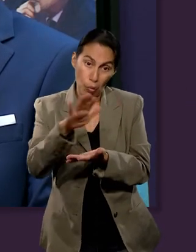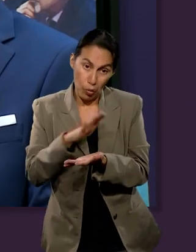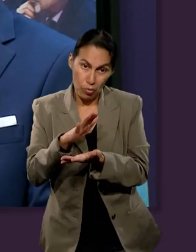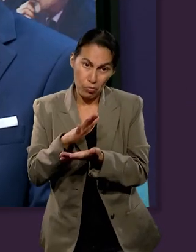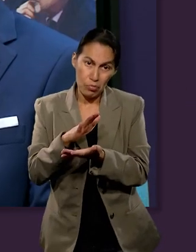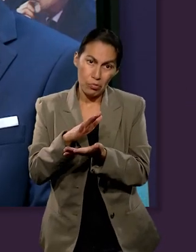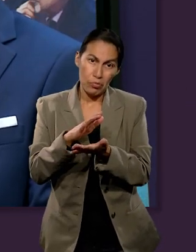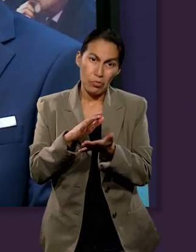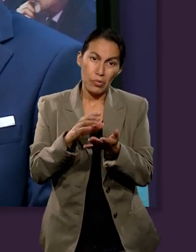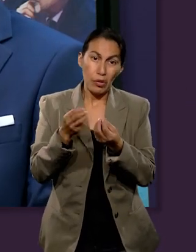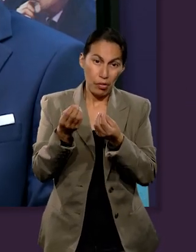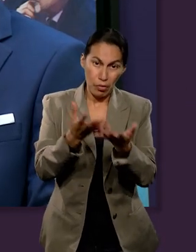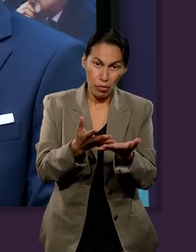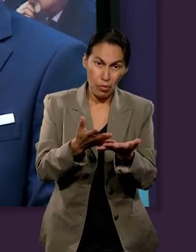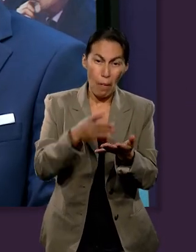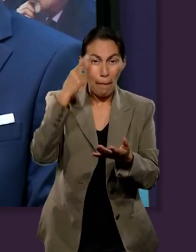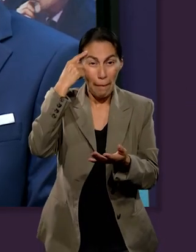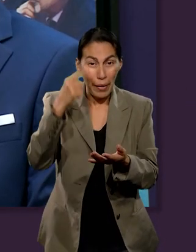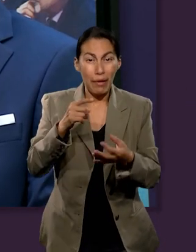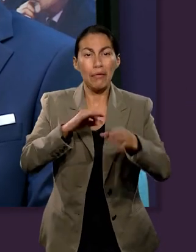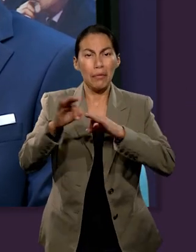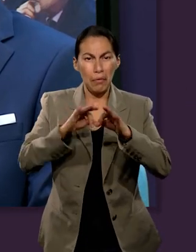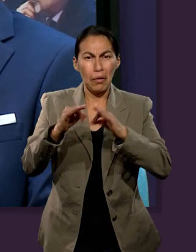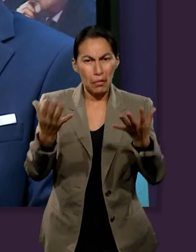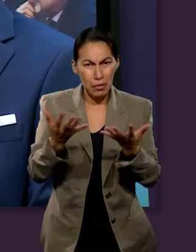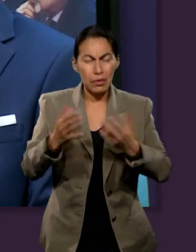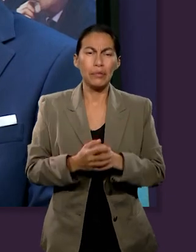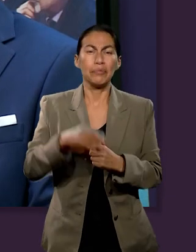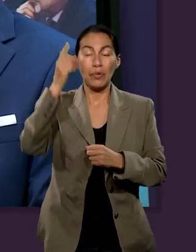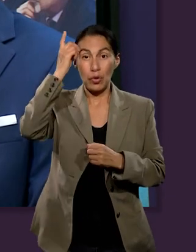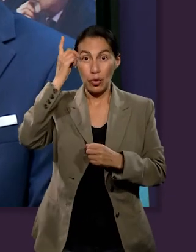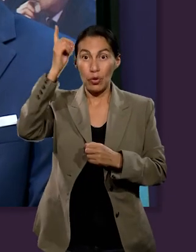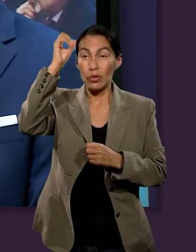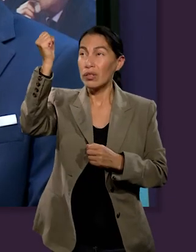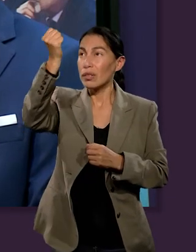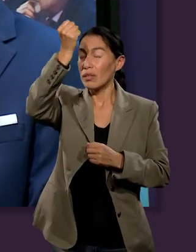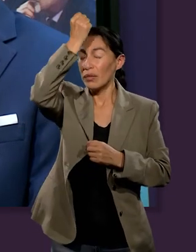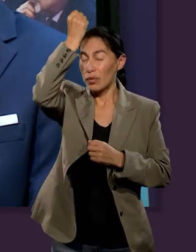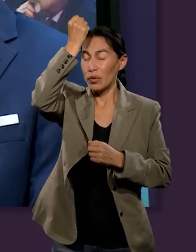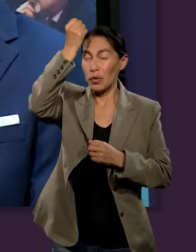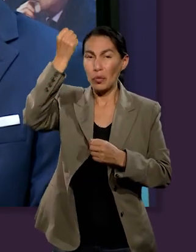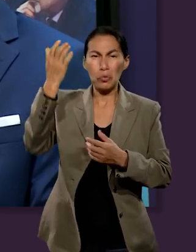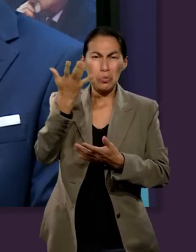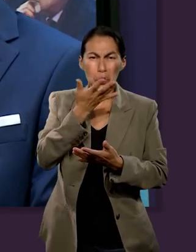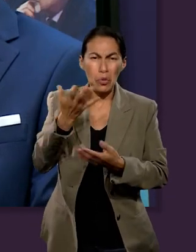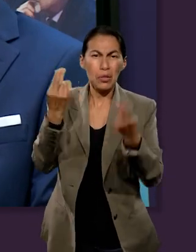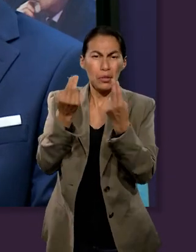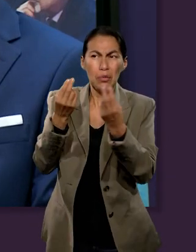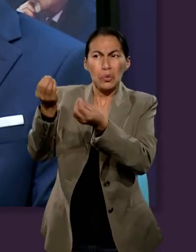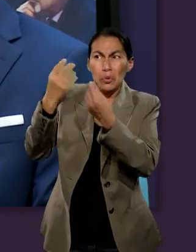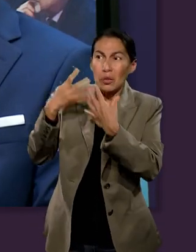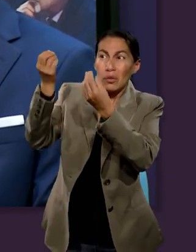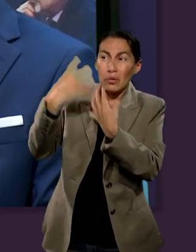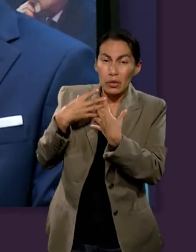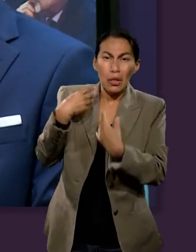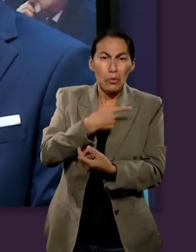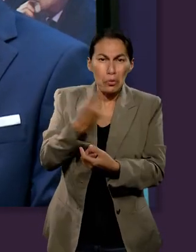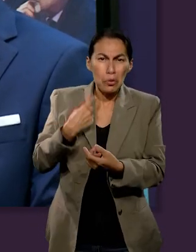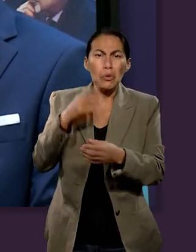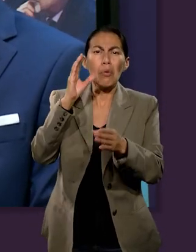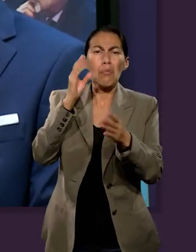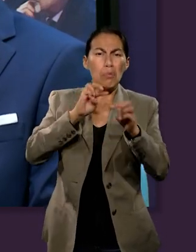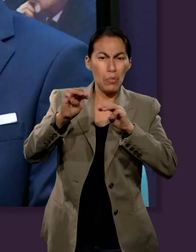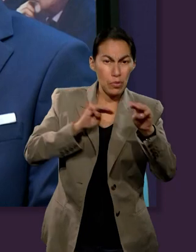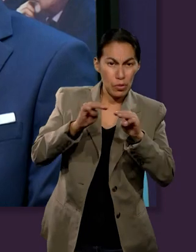¿verdad? Predicar el evangelio. Y en base a eso, también dejó los medios para impulsar esa misión.